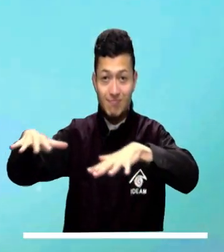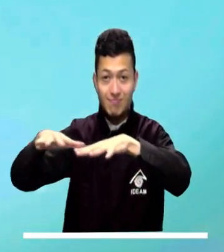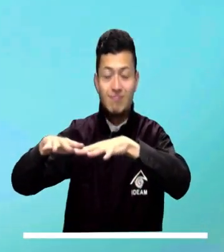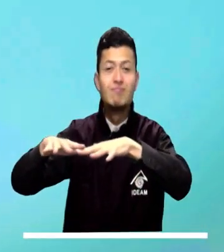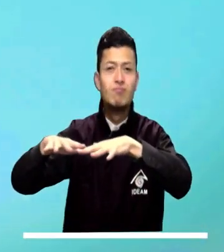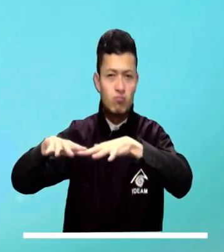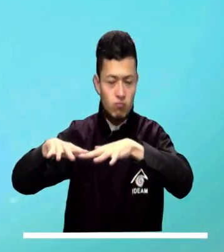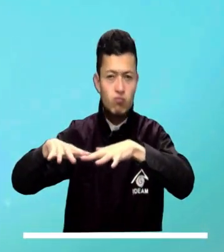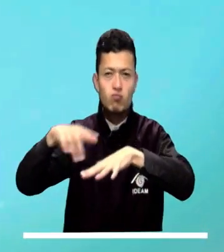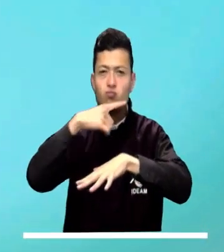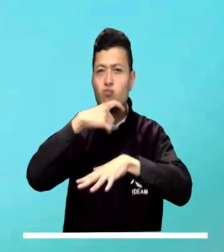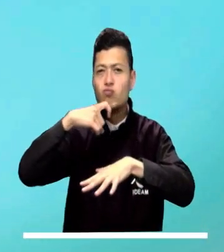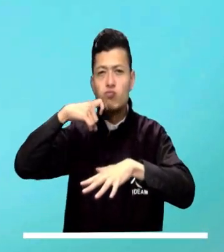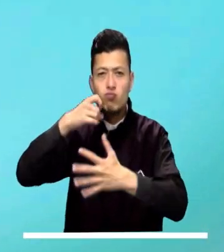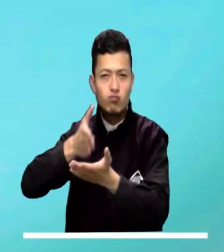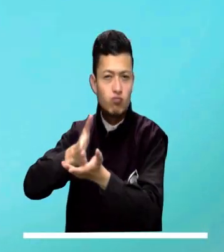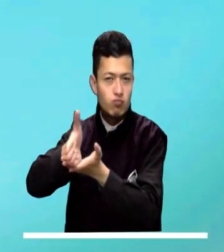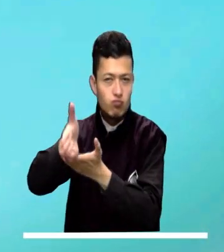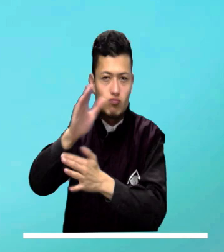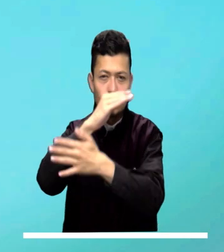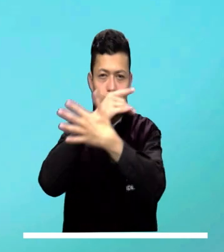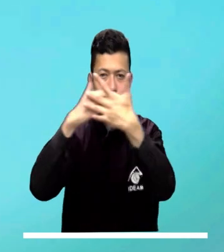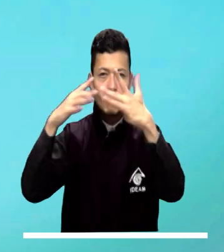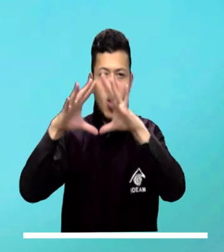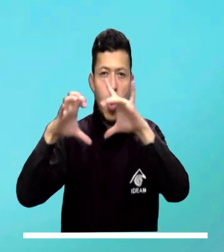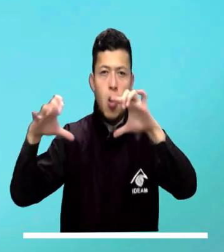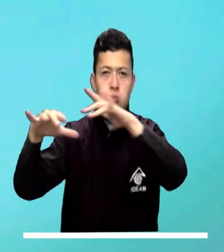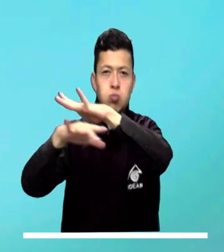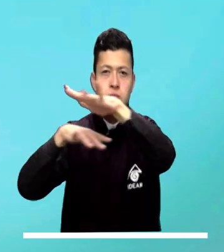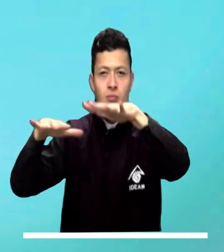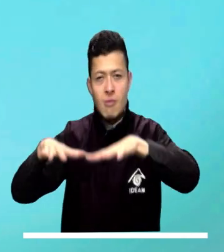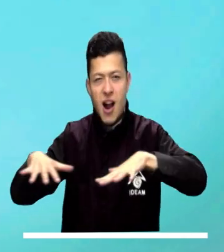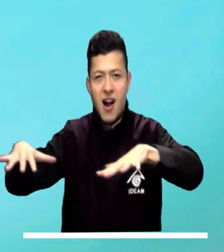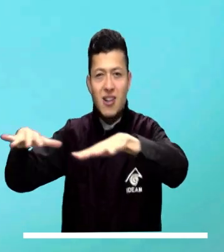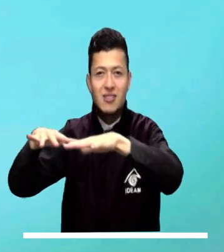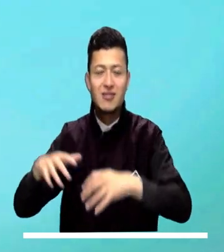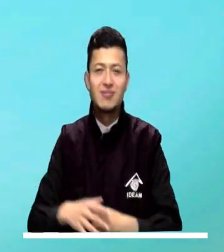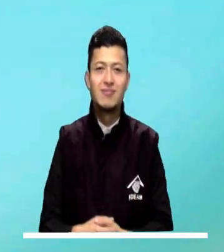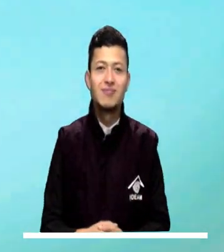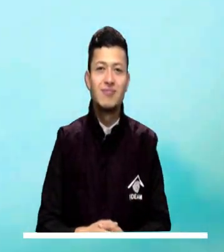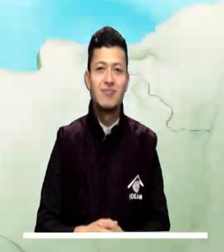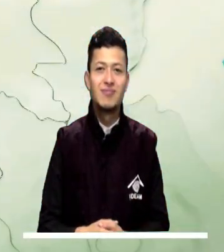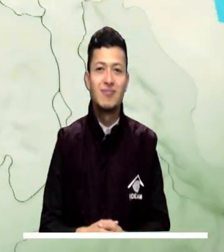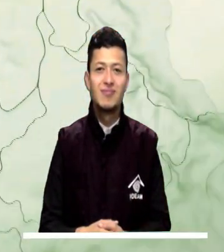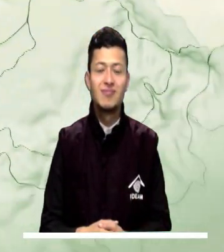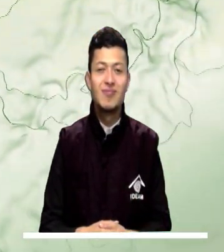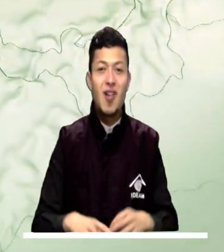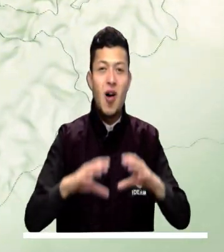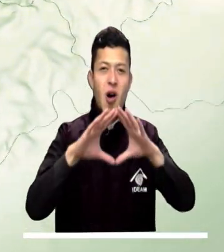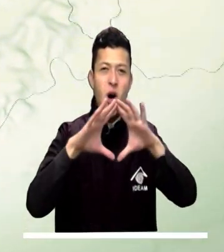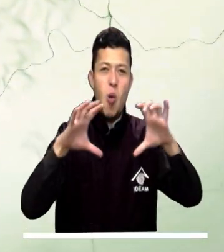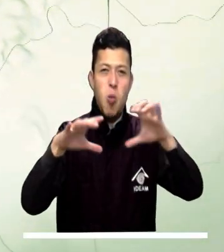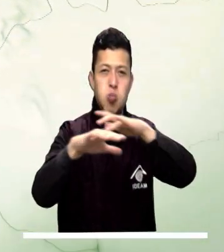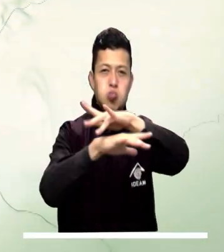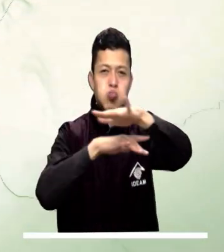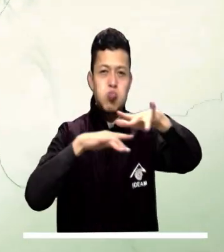Sobre el archipiélago de San Andrés se espera que continúen las condiciones de tiempo seco con cielo cubierto sobre amplios sectores.